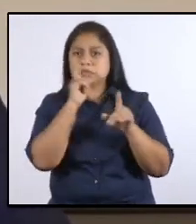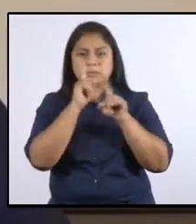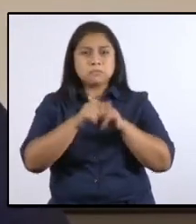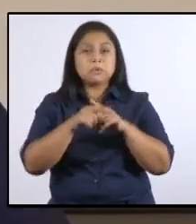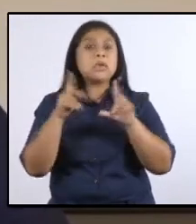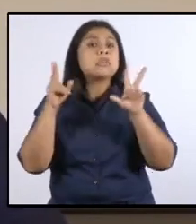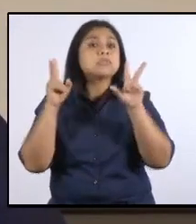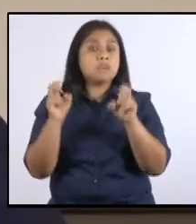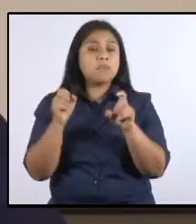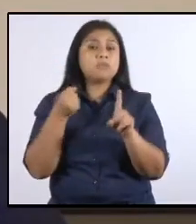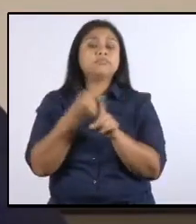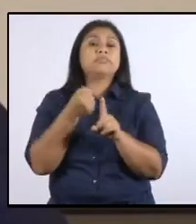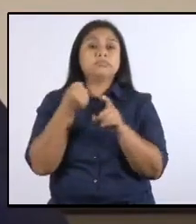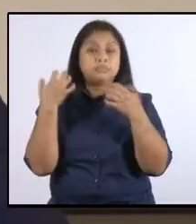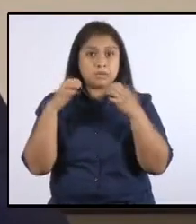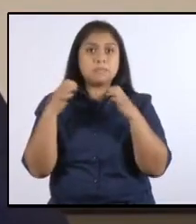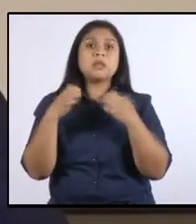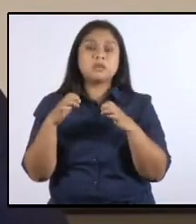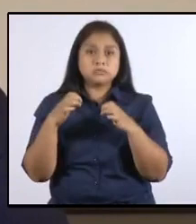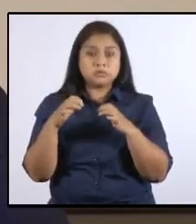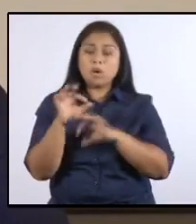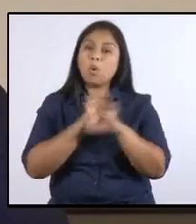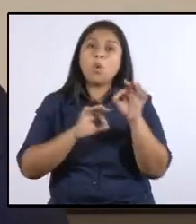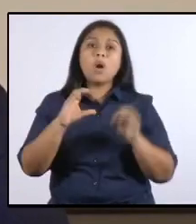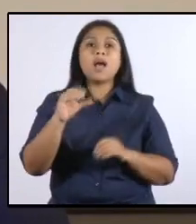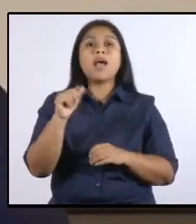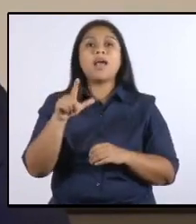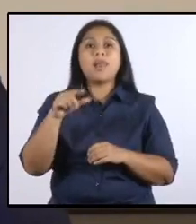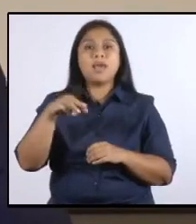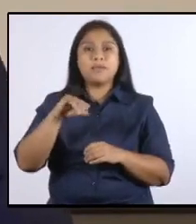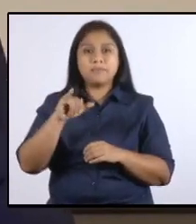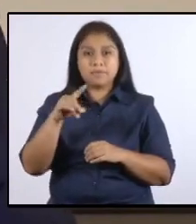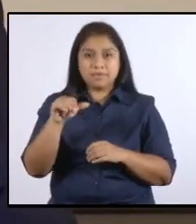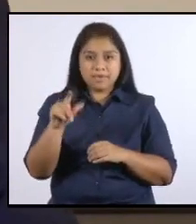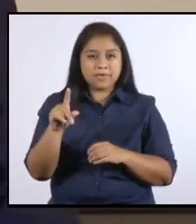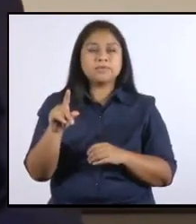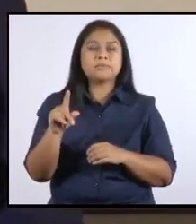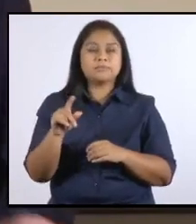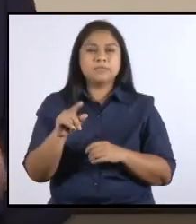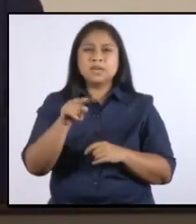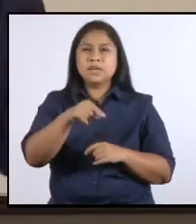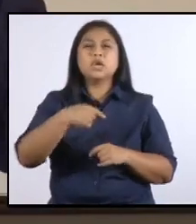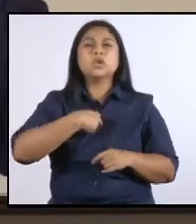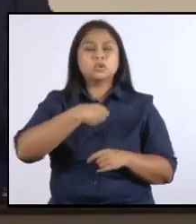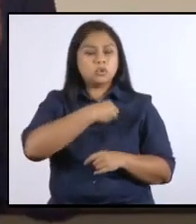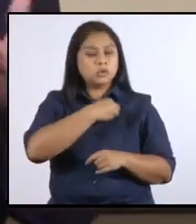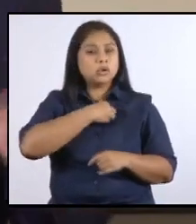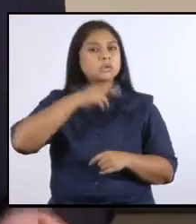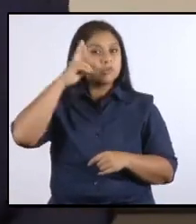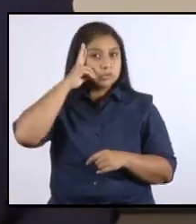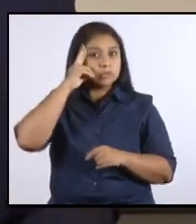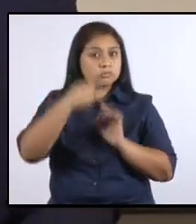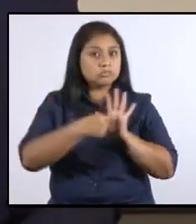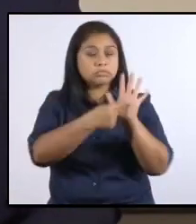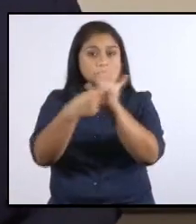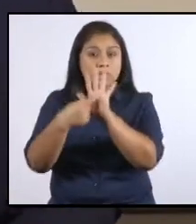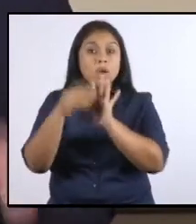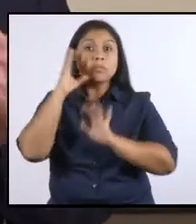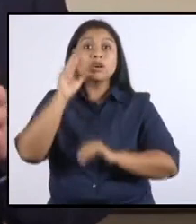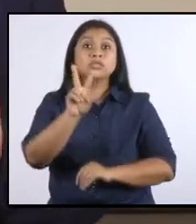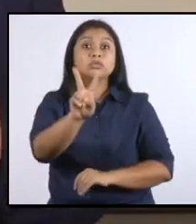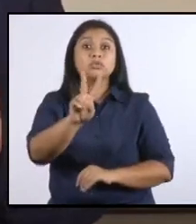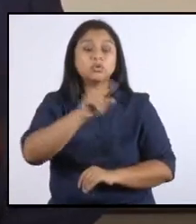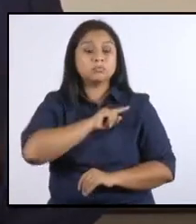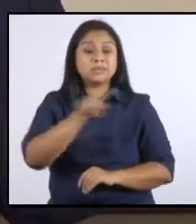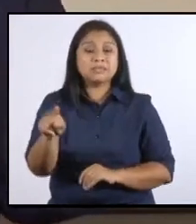emergencia grave o de calamidad pública. Lo he querido recordar porque estos dos mandatos constitucionales son